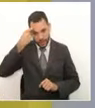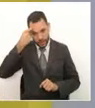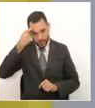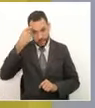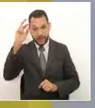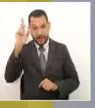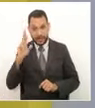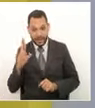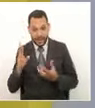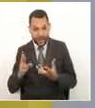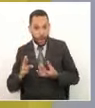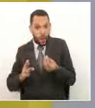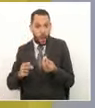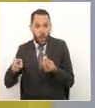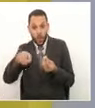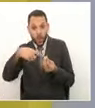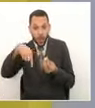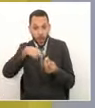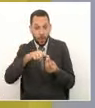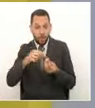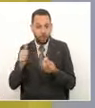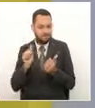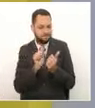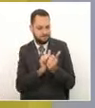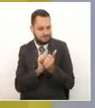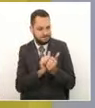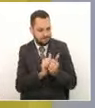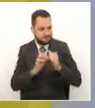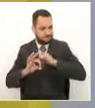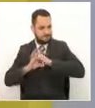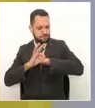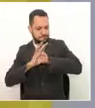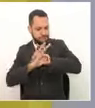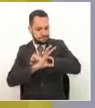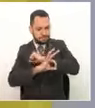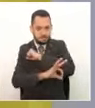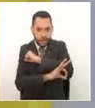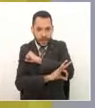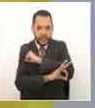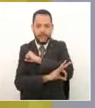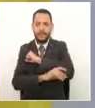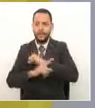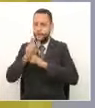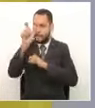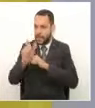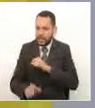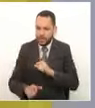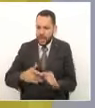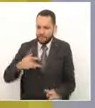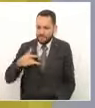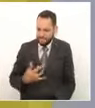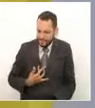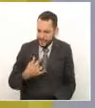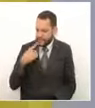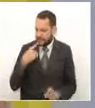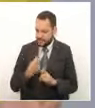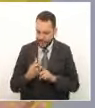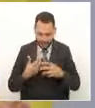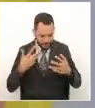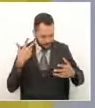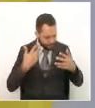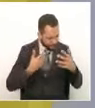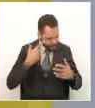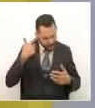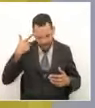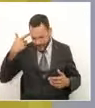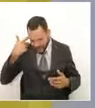acompañamiento psicológico, social, emocional a las personas que están en sus casas. Porque entendemos el espectro de